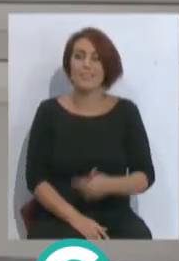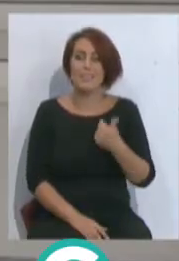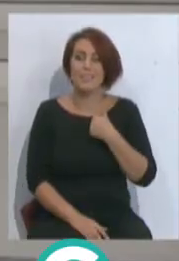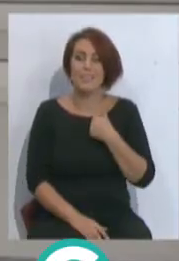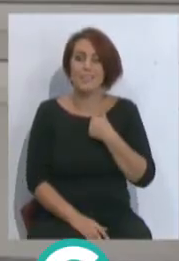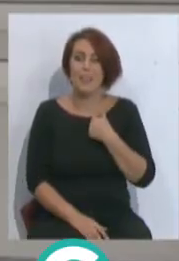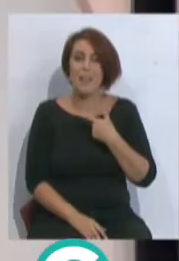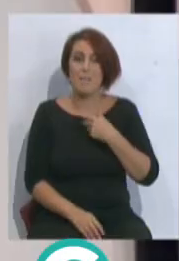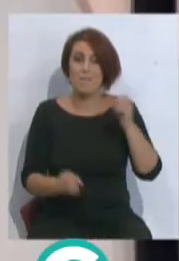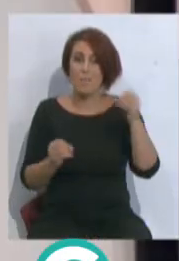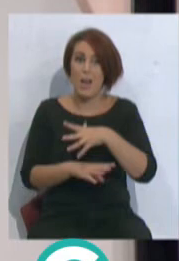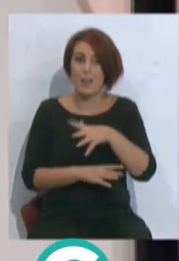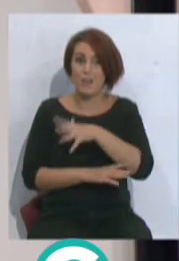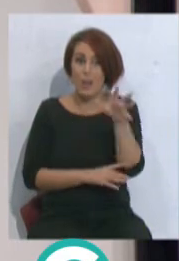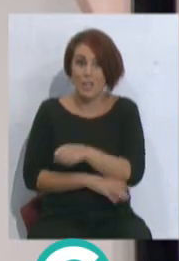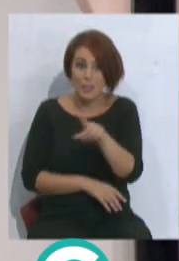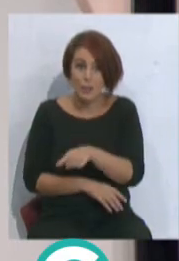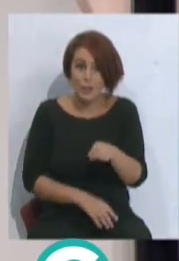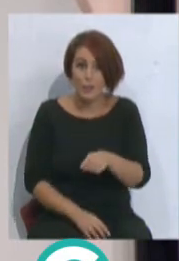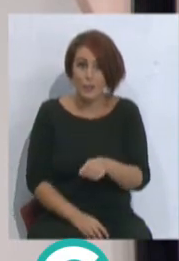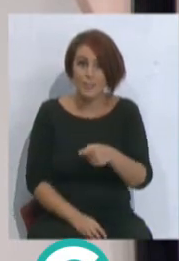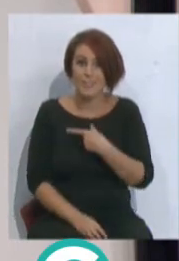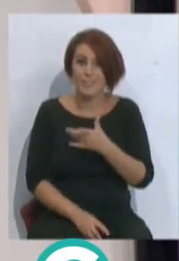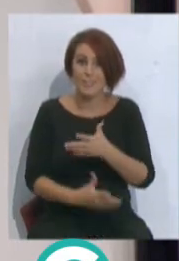A recoger a Michael. No, no, no, no. lo...